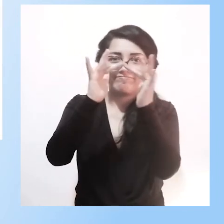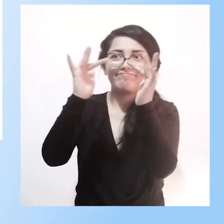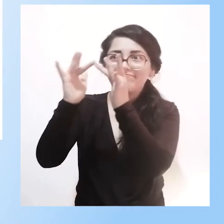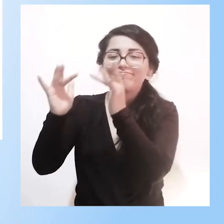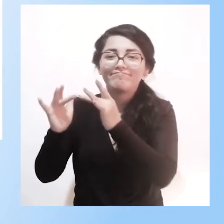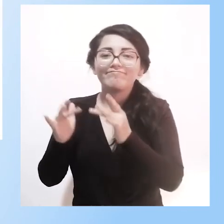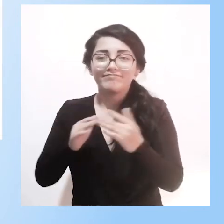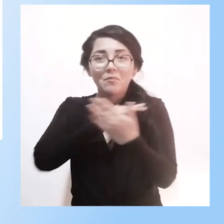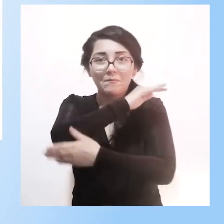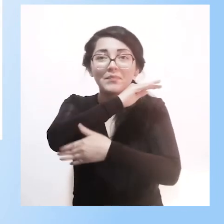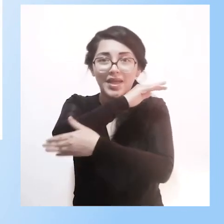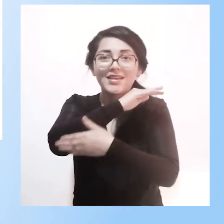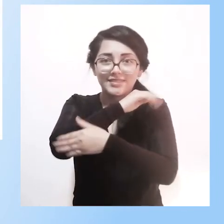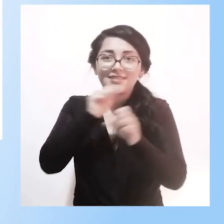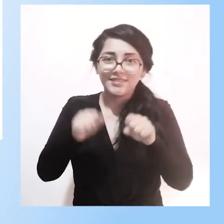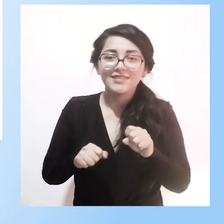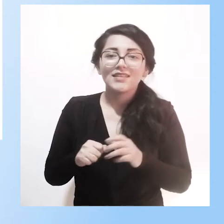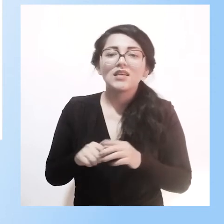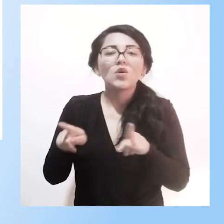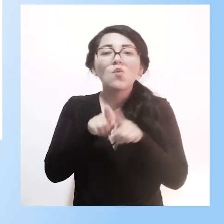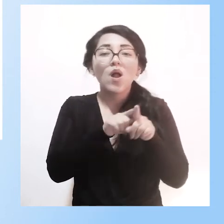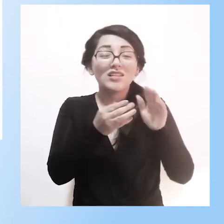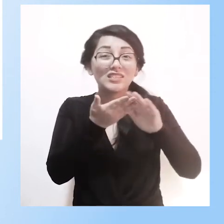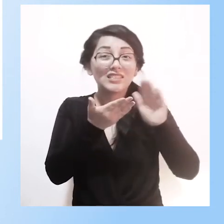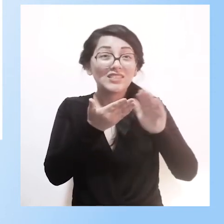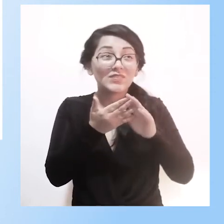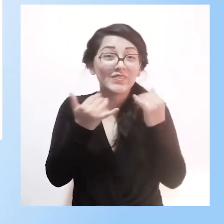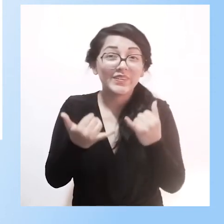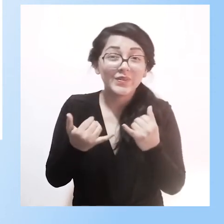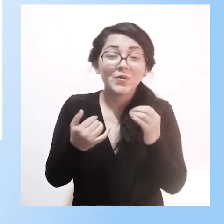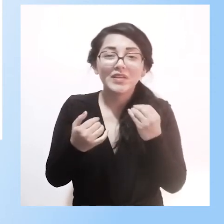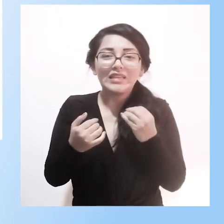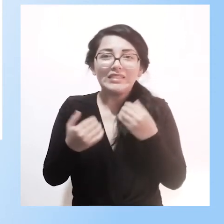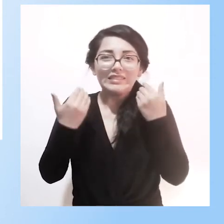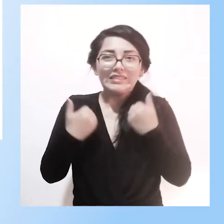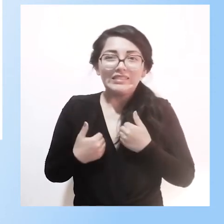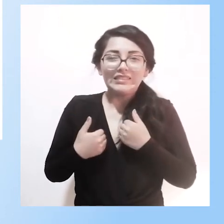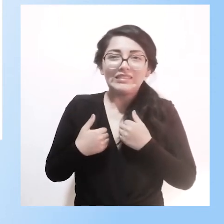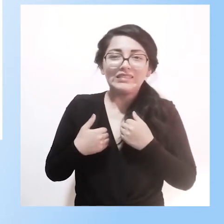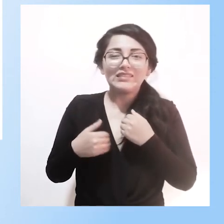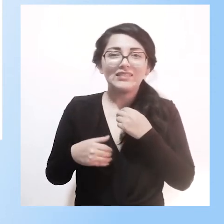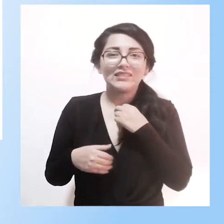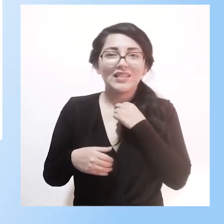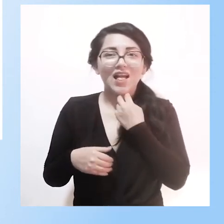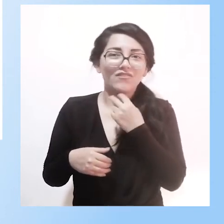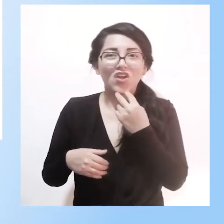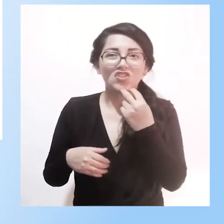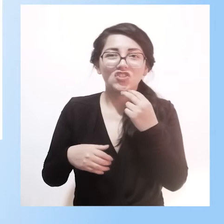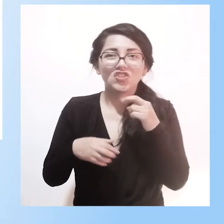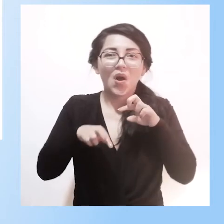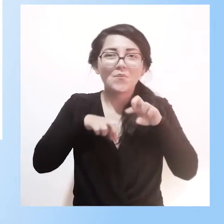Gracias. Y les pido disculpas directo porque yo hablo, mi lengua natal es portugués.